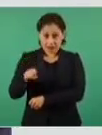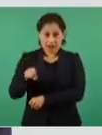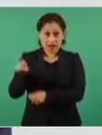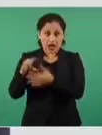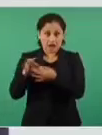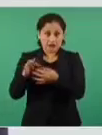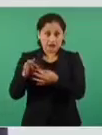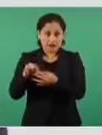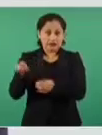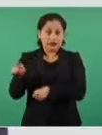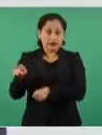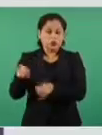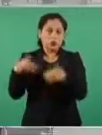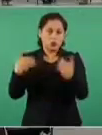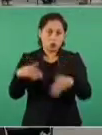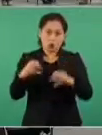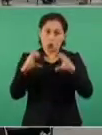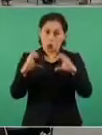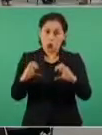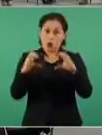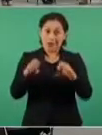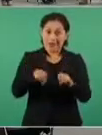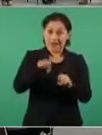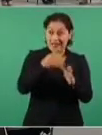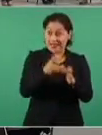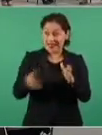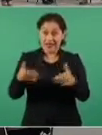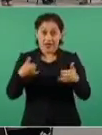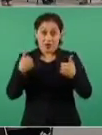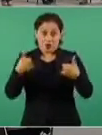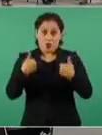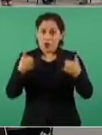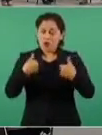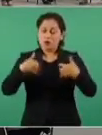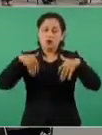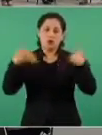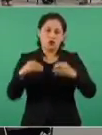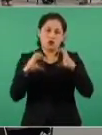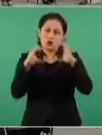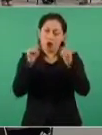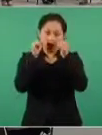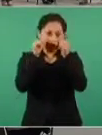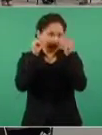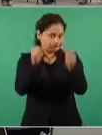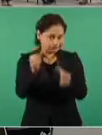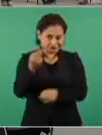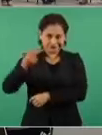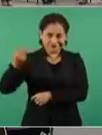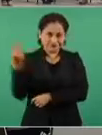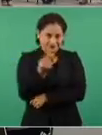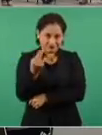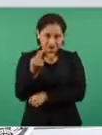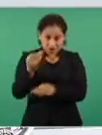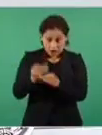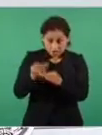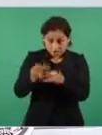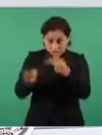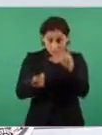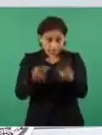la franca adolescente, y los niños, a partir de estas cuestiones, nos los están diciendo también.